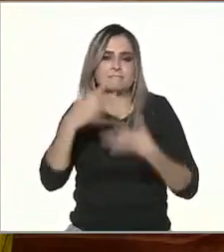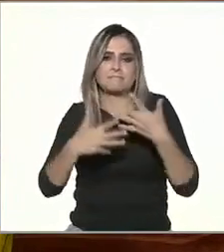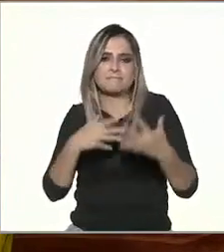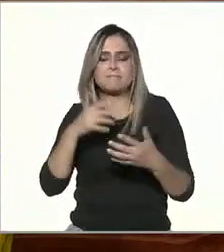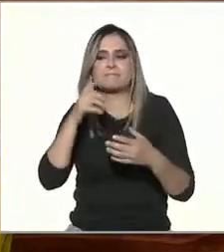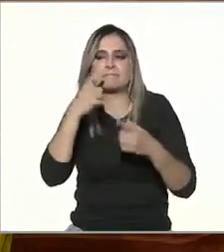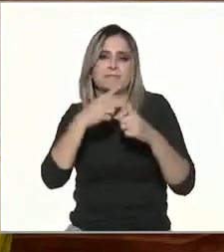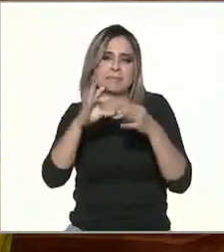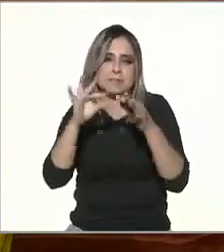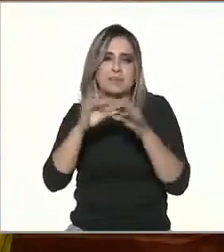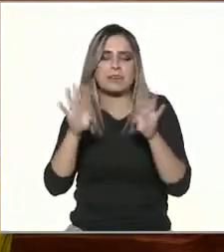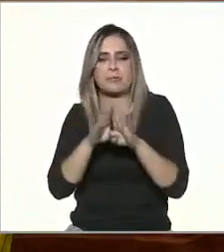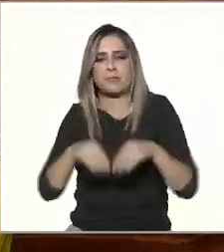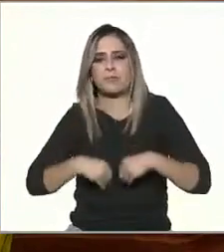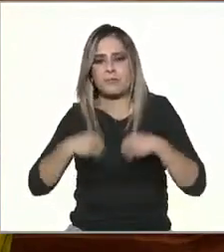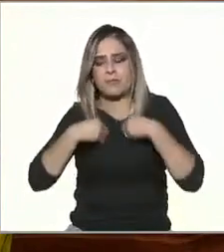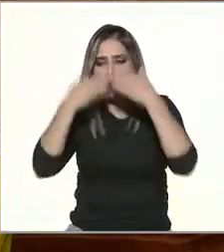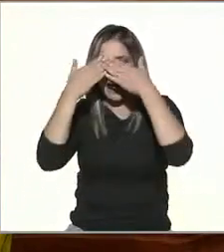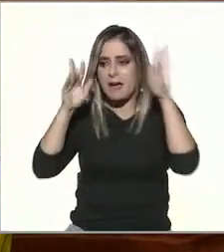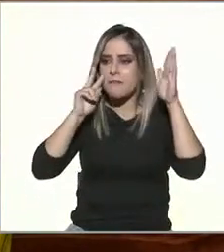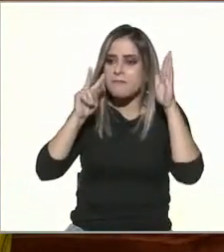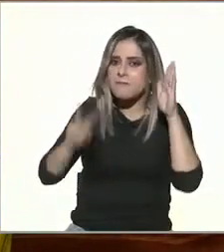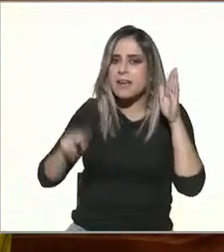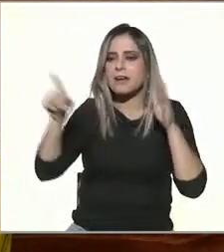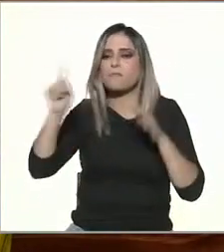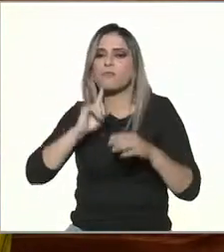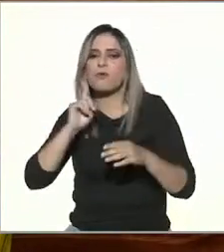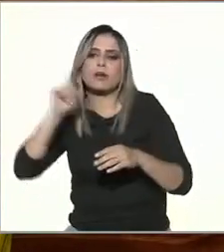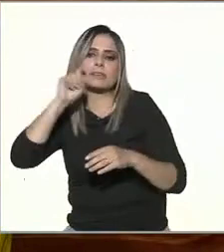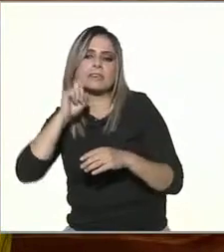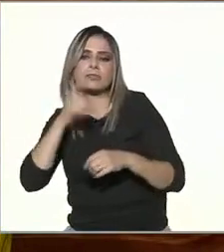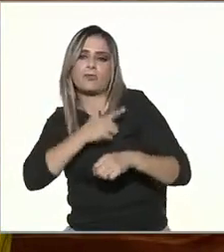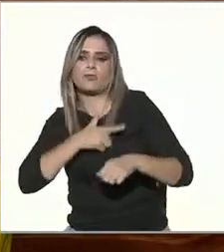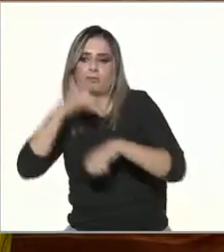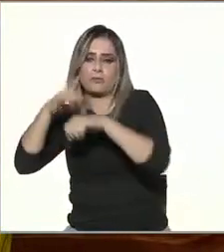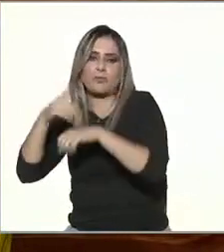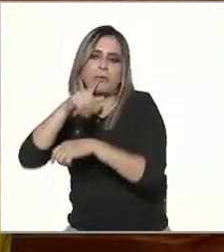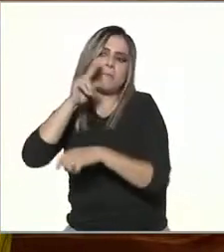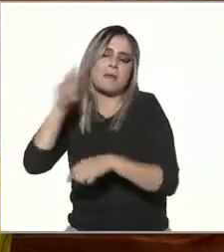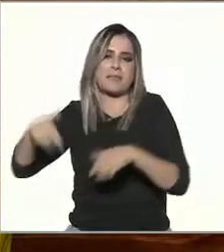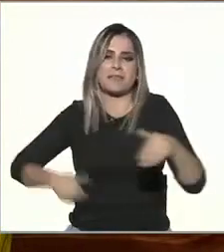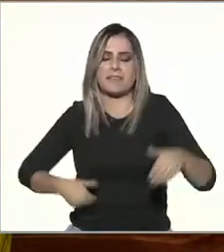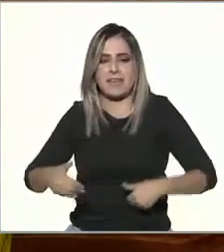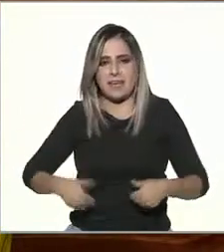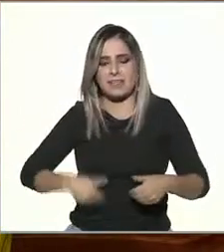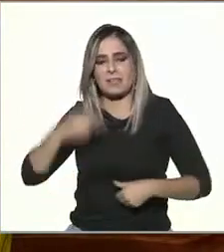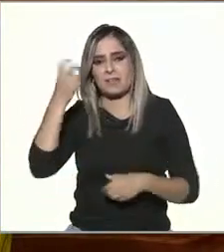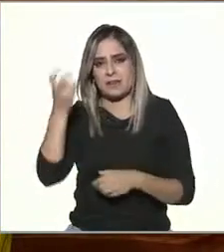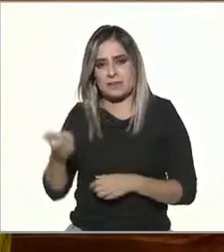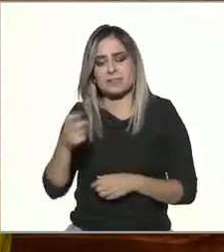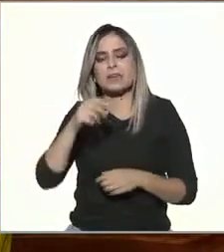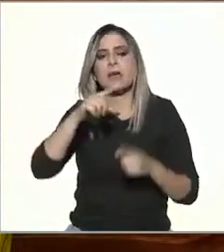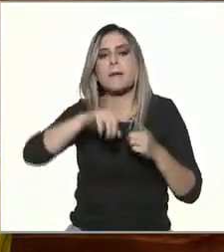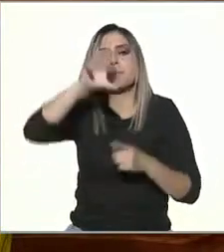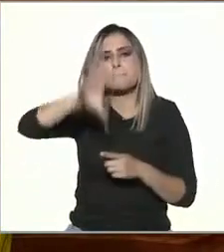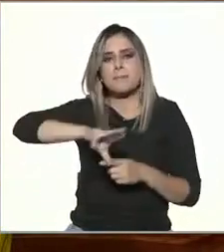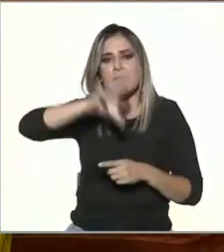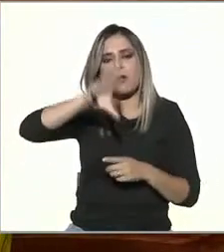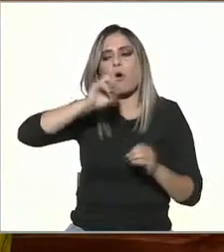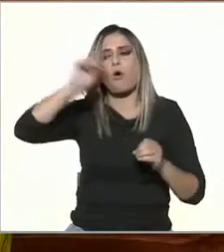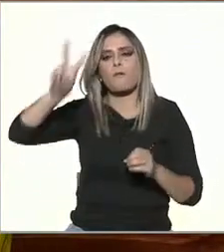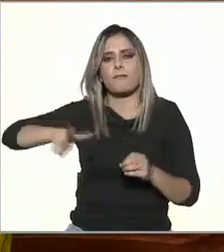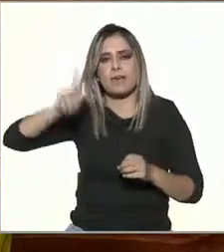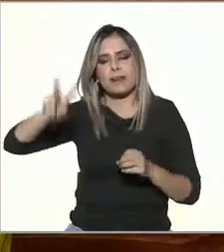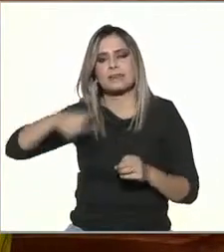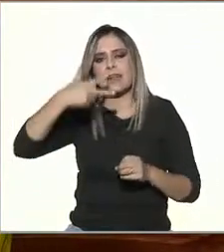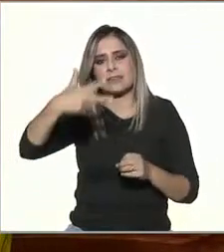de todos nosotros y nuestro bollerismo ahí en las butacas del foro Shakespeare pueden disfrutar de esta obra los miércoles o los viernes a las